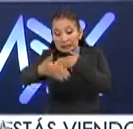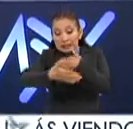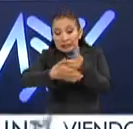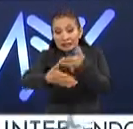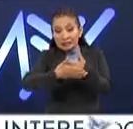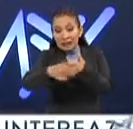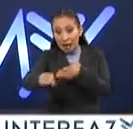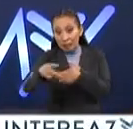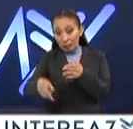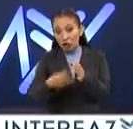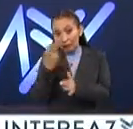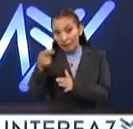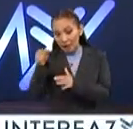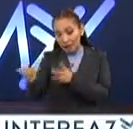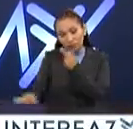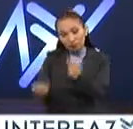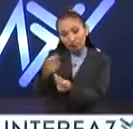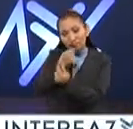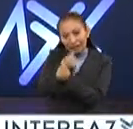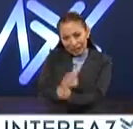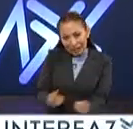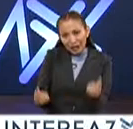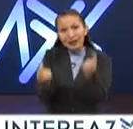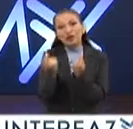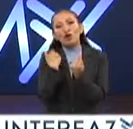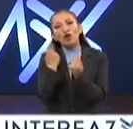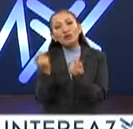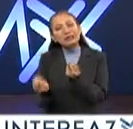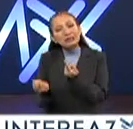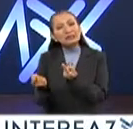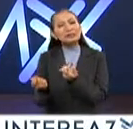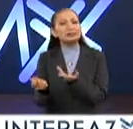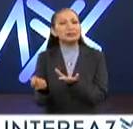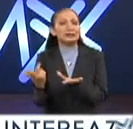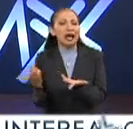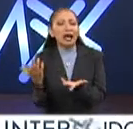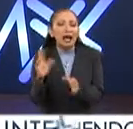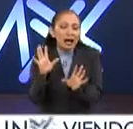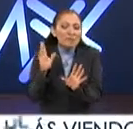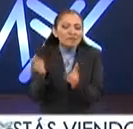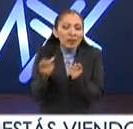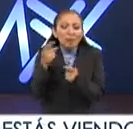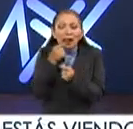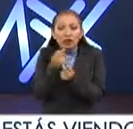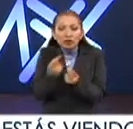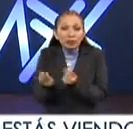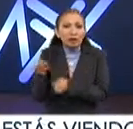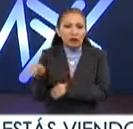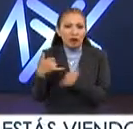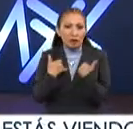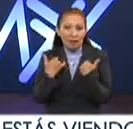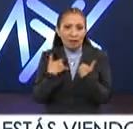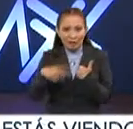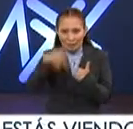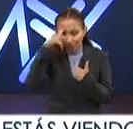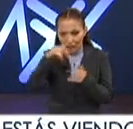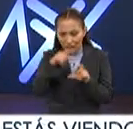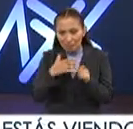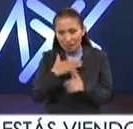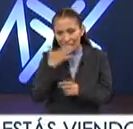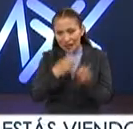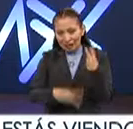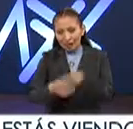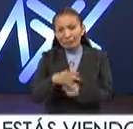cerca de que de nueva cuenta se lleve a cabo este ejercicio de consulta para los niños y los jóvenes de nuestro país.